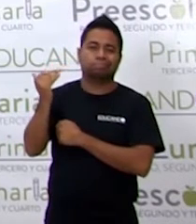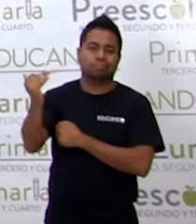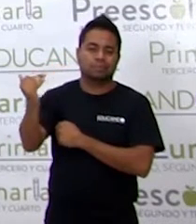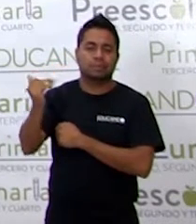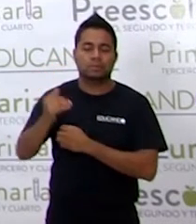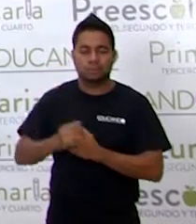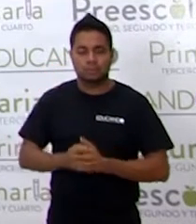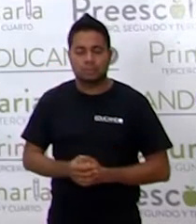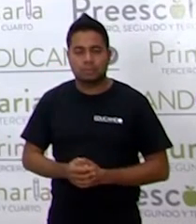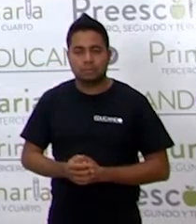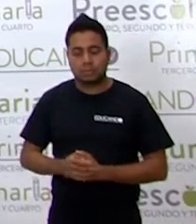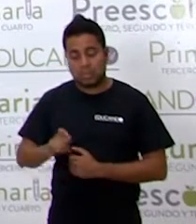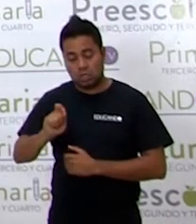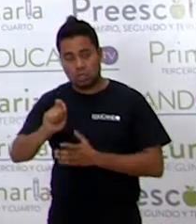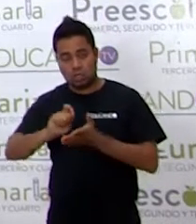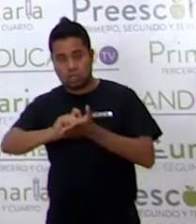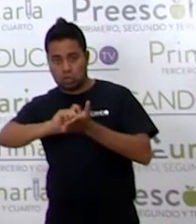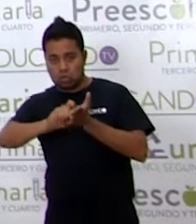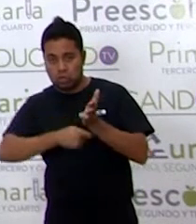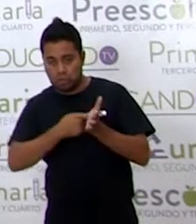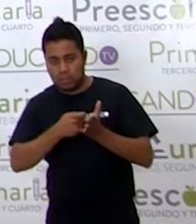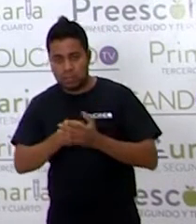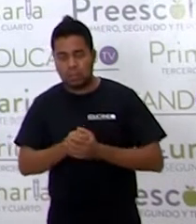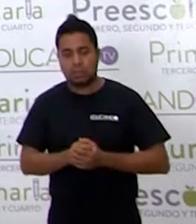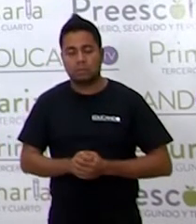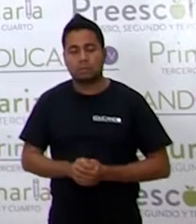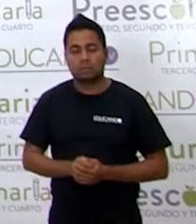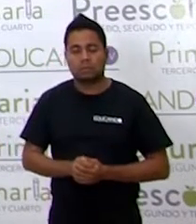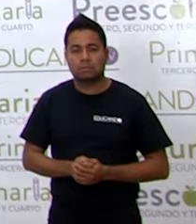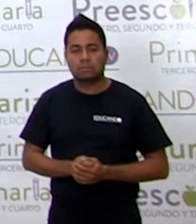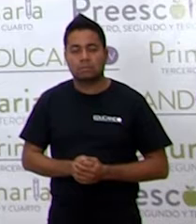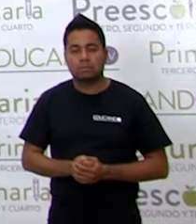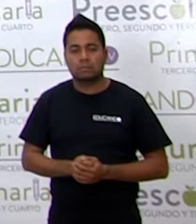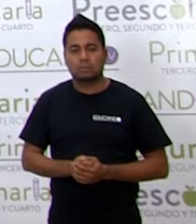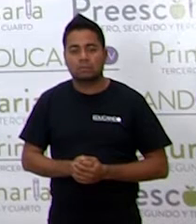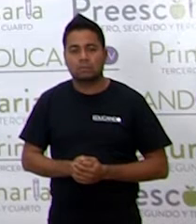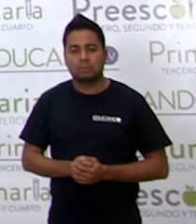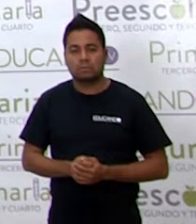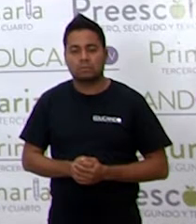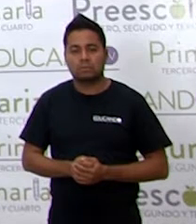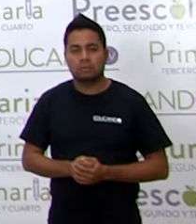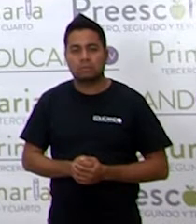Coma, ya existía,